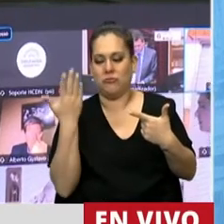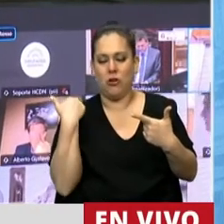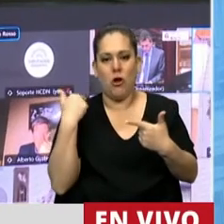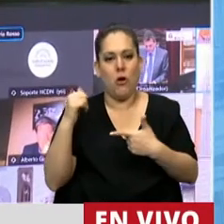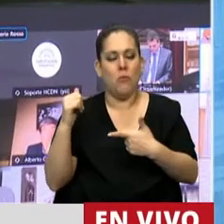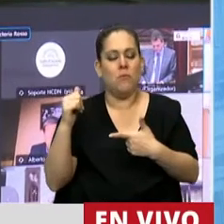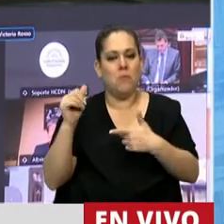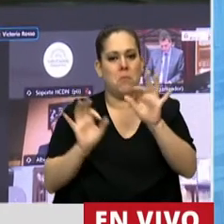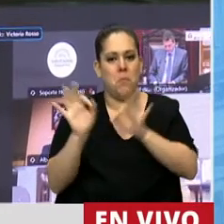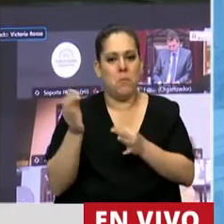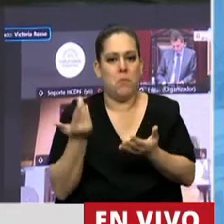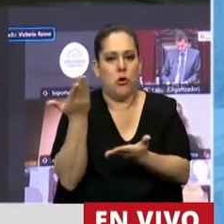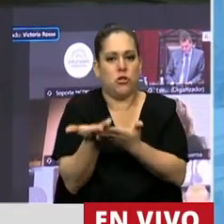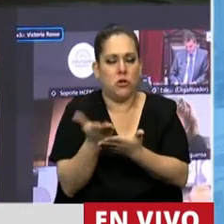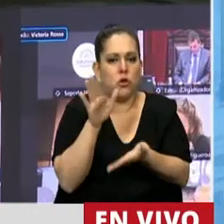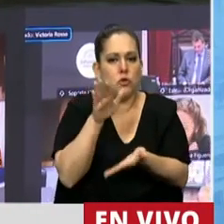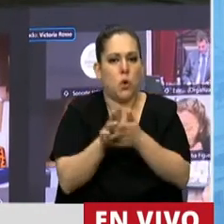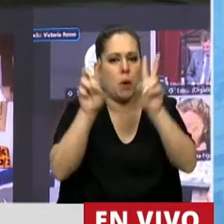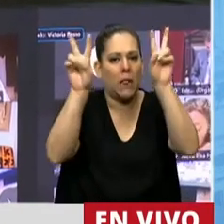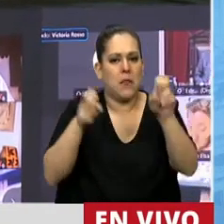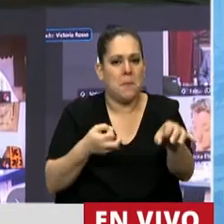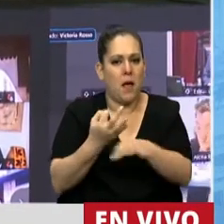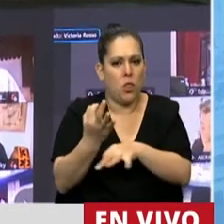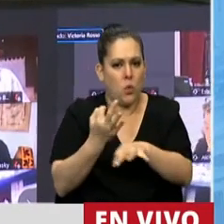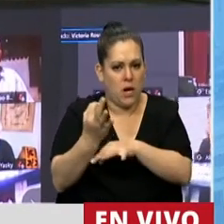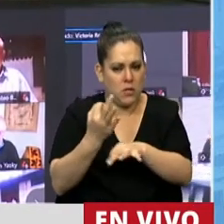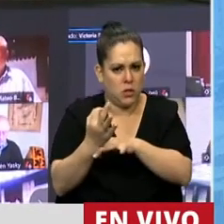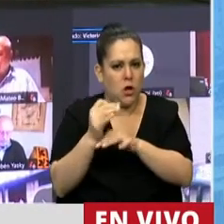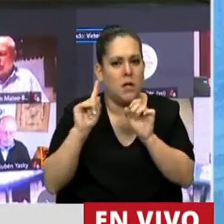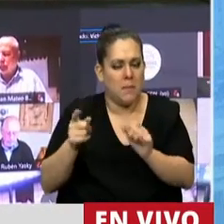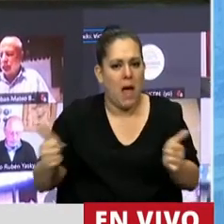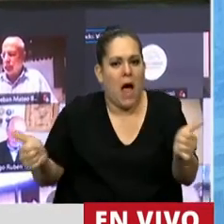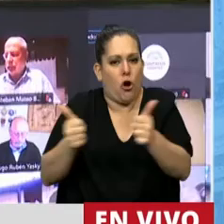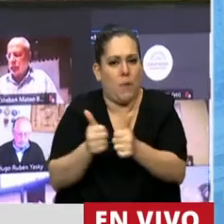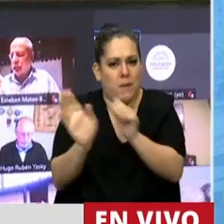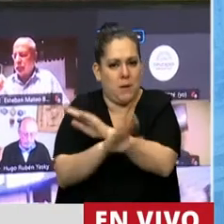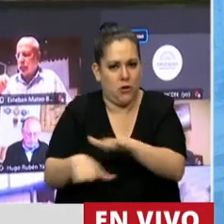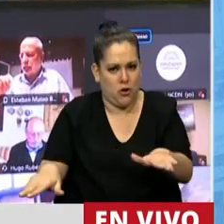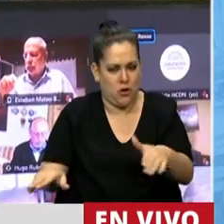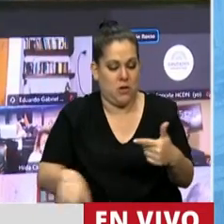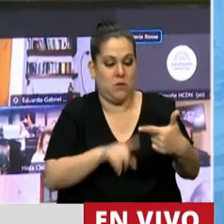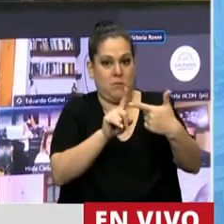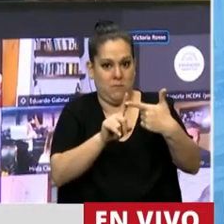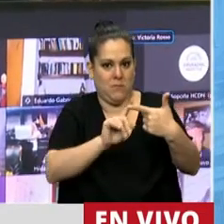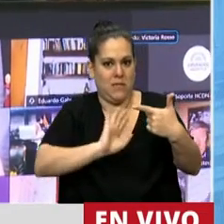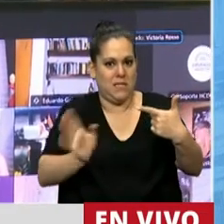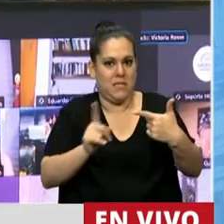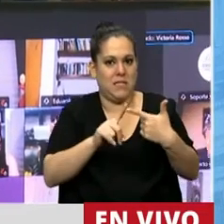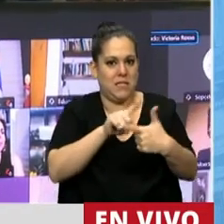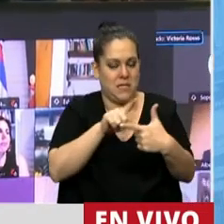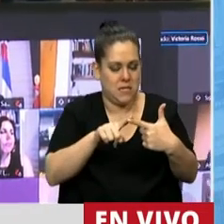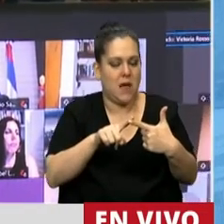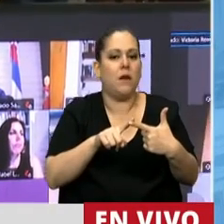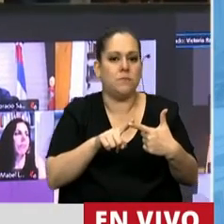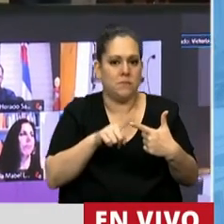proyecto que es sumamente abarcativo en lo que refiere a la educación y al acompañamiento de los jóvenes. Escuchamos sobre los desafíos de la